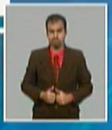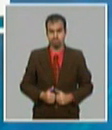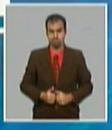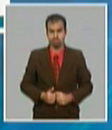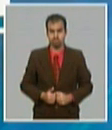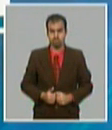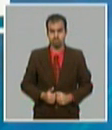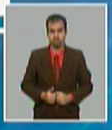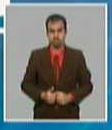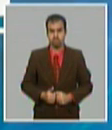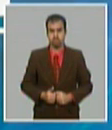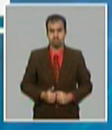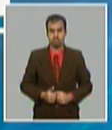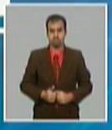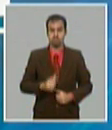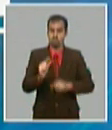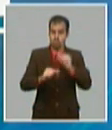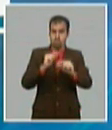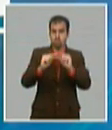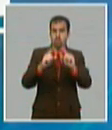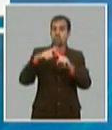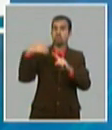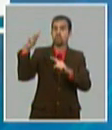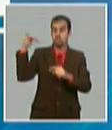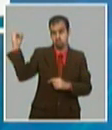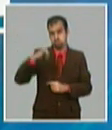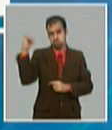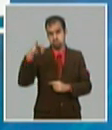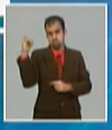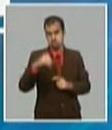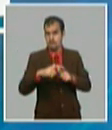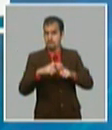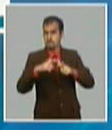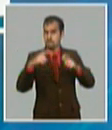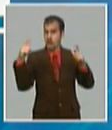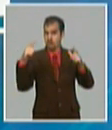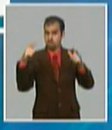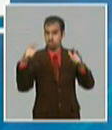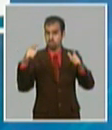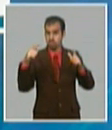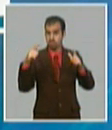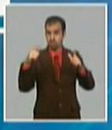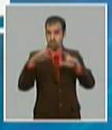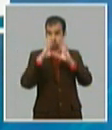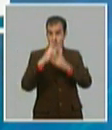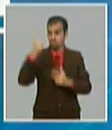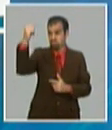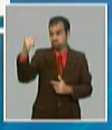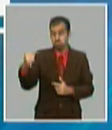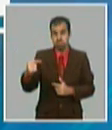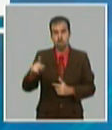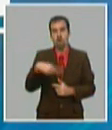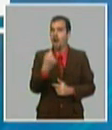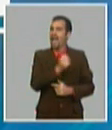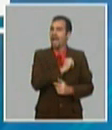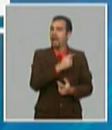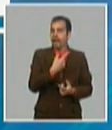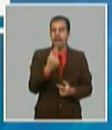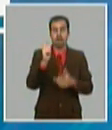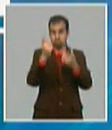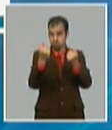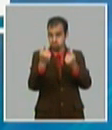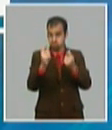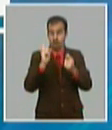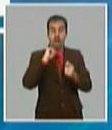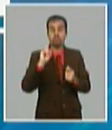hay recuperación gradual del turismo con esos niveles de actividad estamos proyectando que la economía crezca el próximo